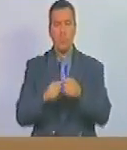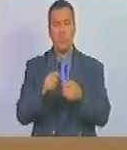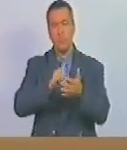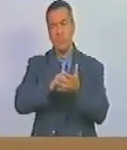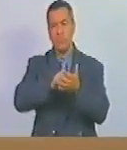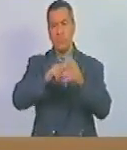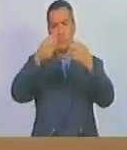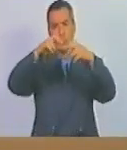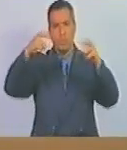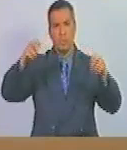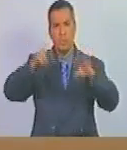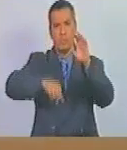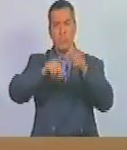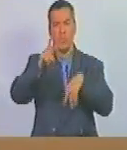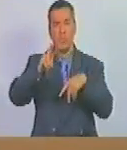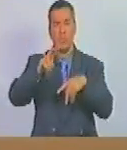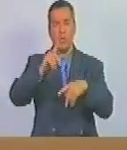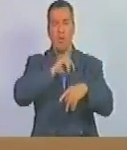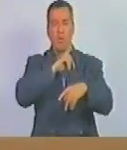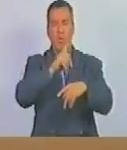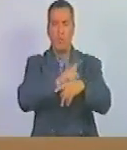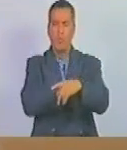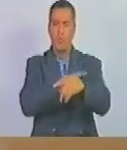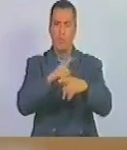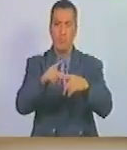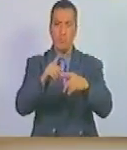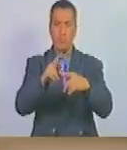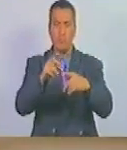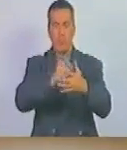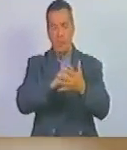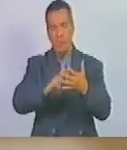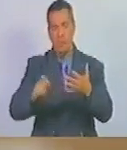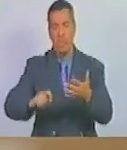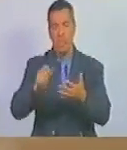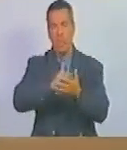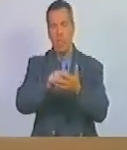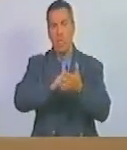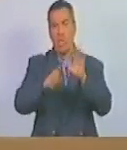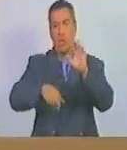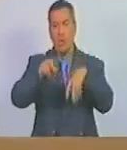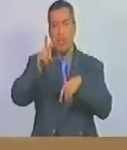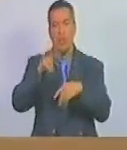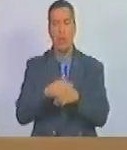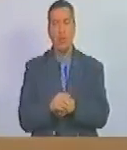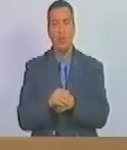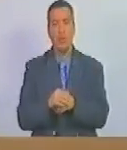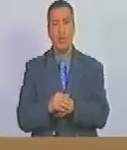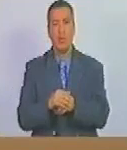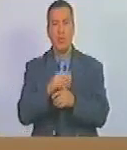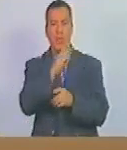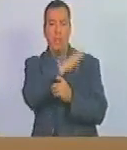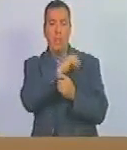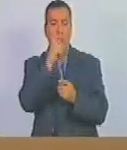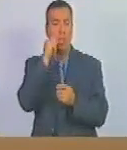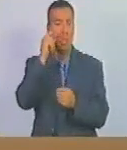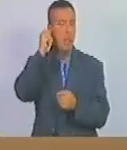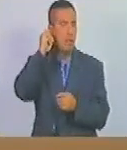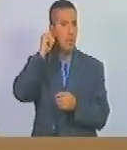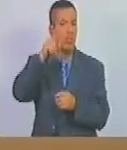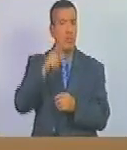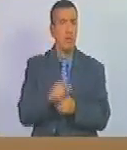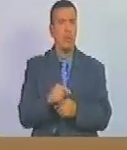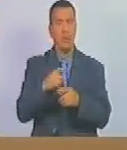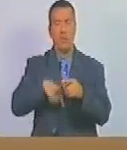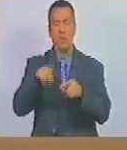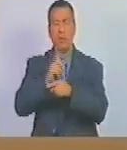contenido del artículo 12 el cual queda redactado en los siguientes términos artículo 12, las patronas y los patronos de